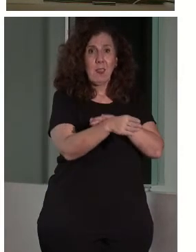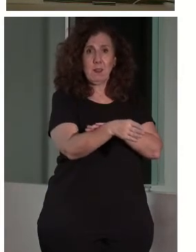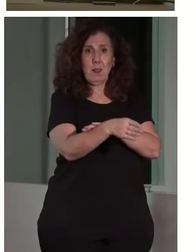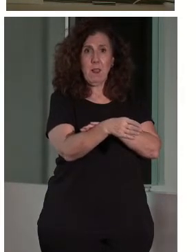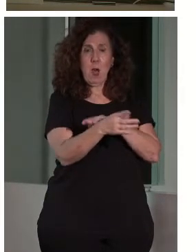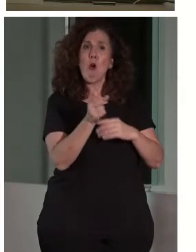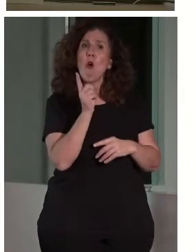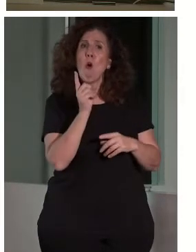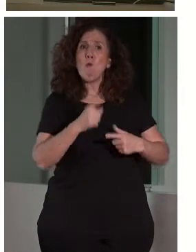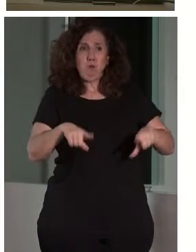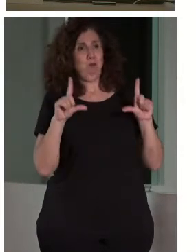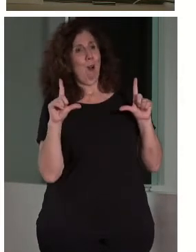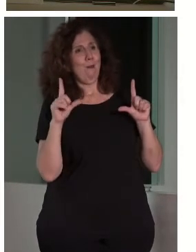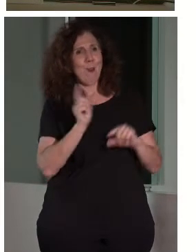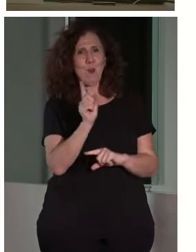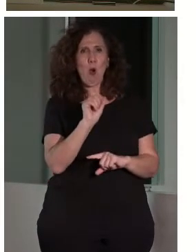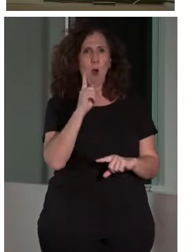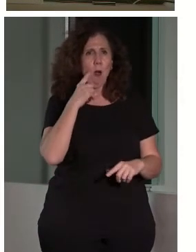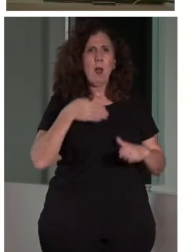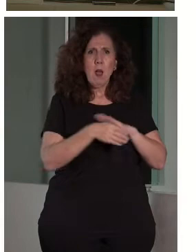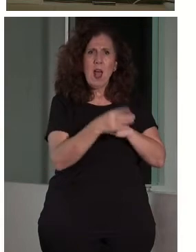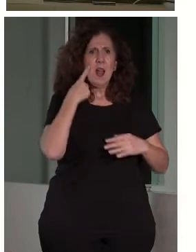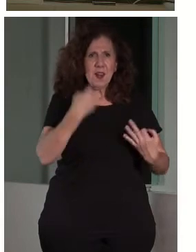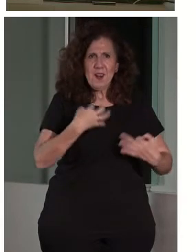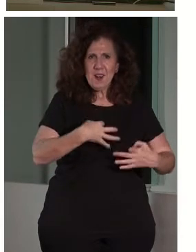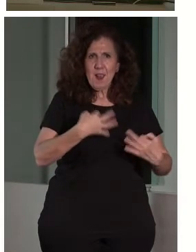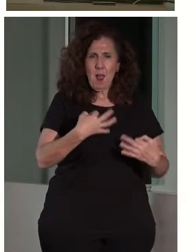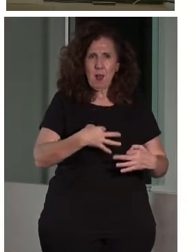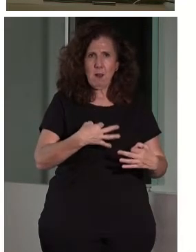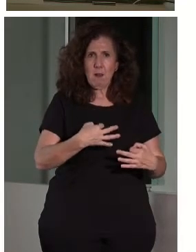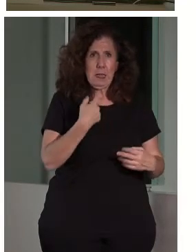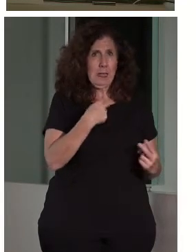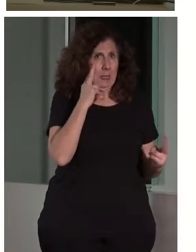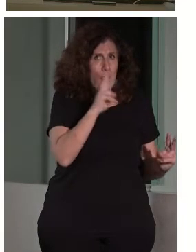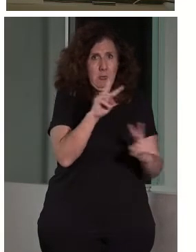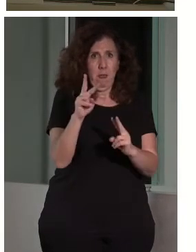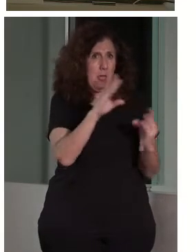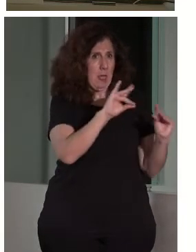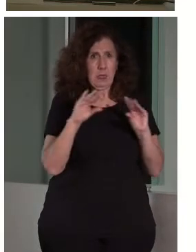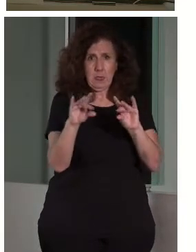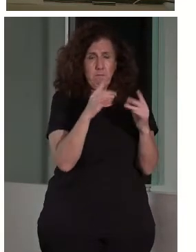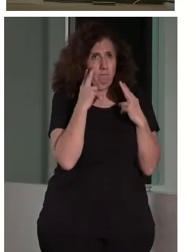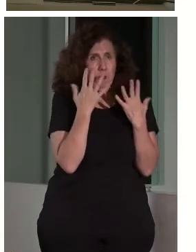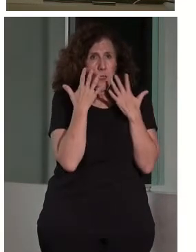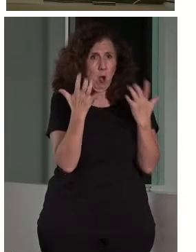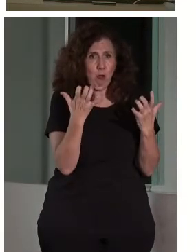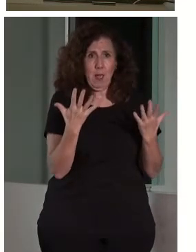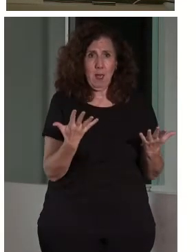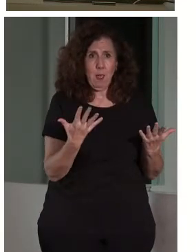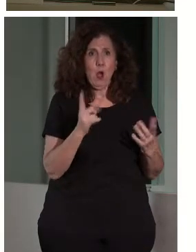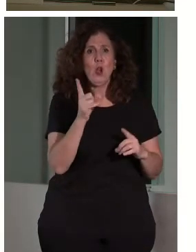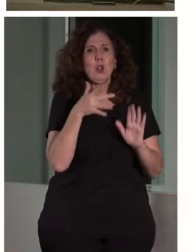postureo, real, es sincera y está en el ADN del museo. Y eso se nota, si la tienes o no la tienes. No se limita a conseguir